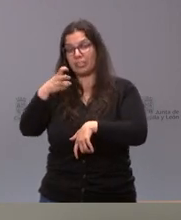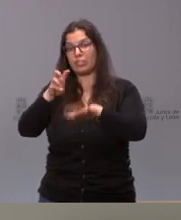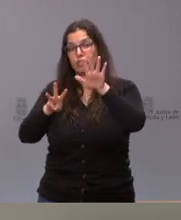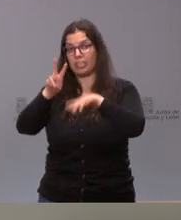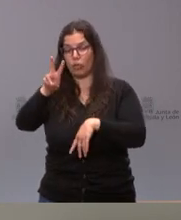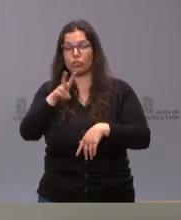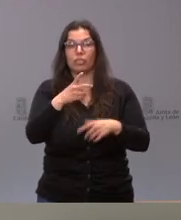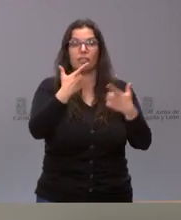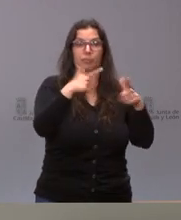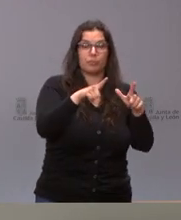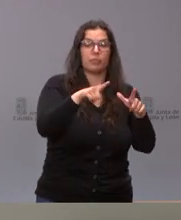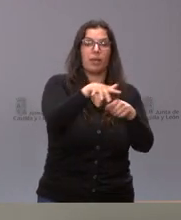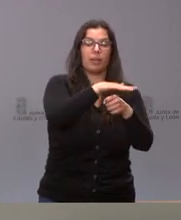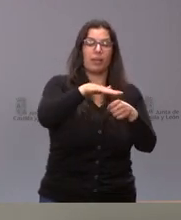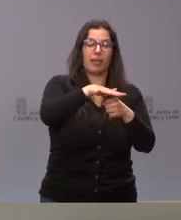el área del Bierzo 91